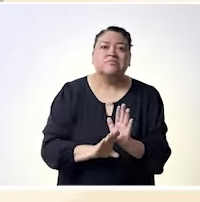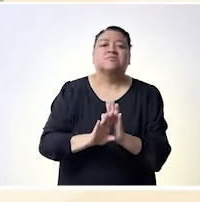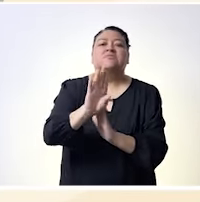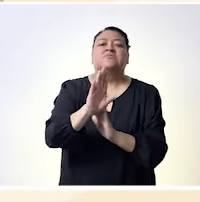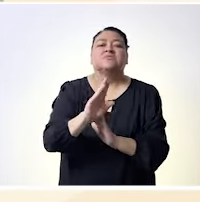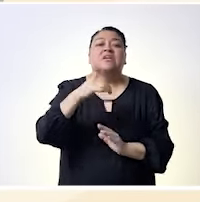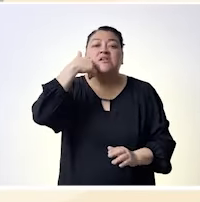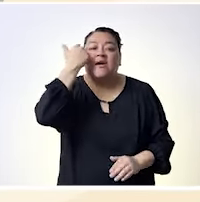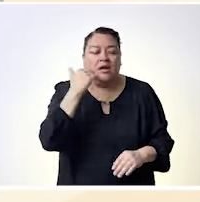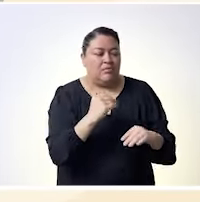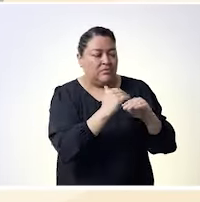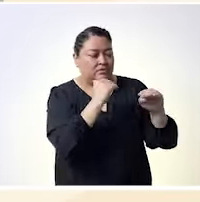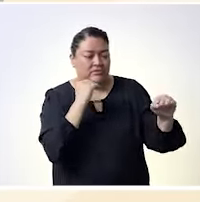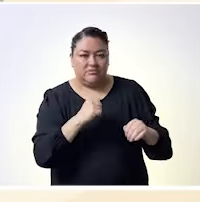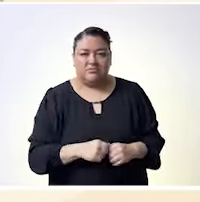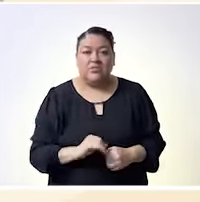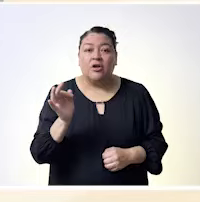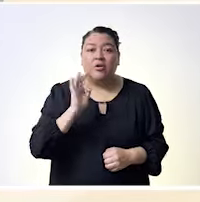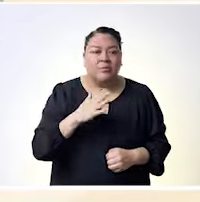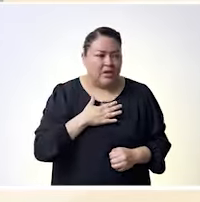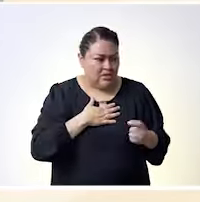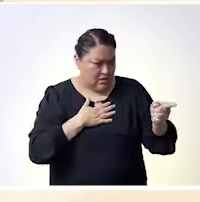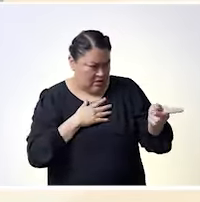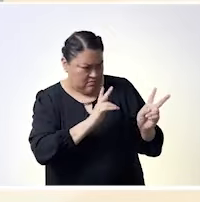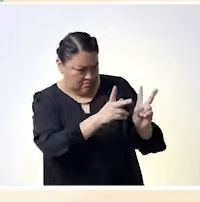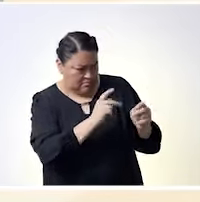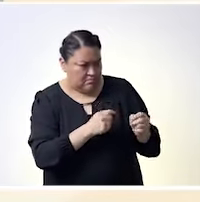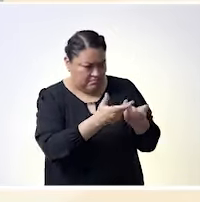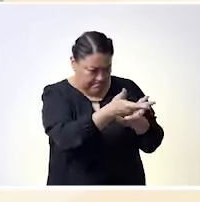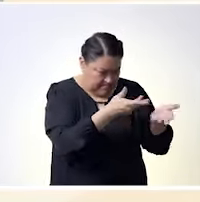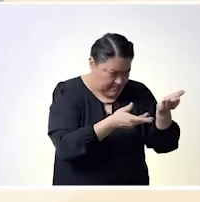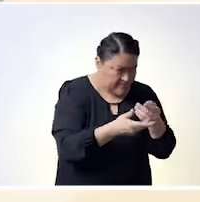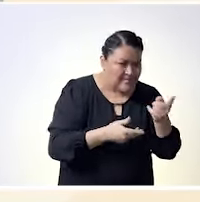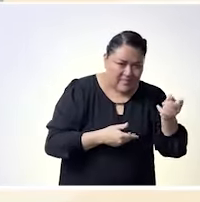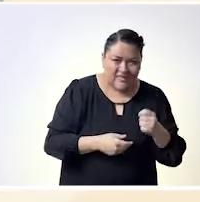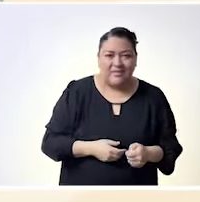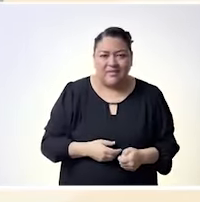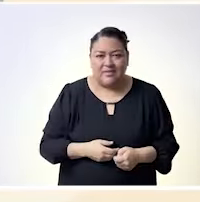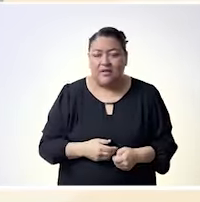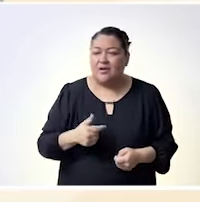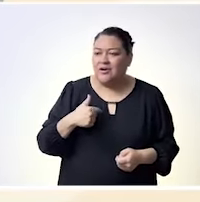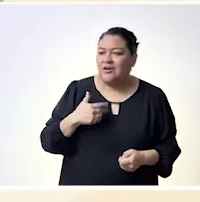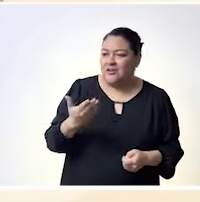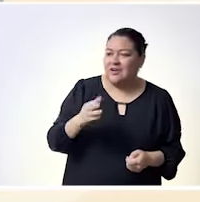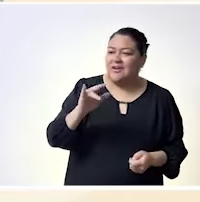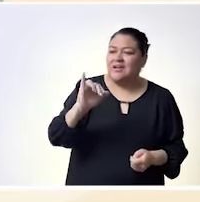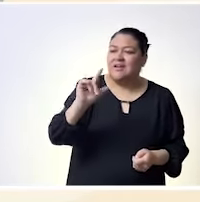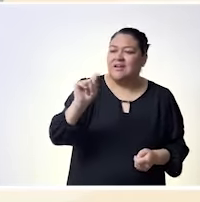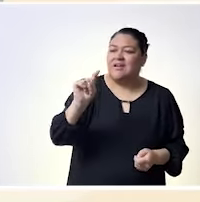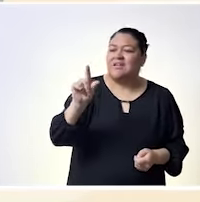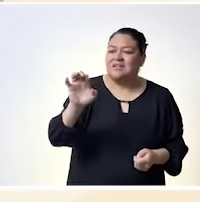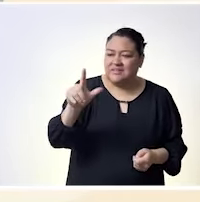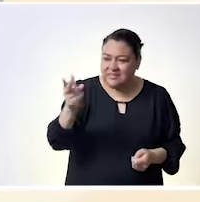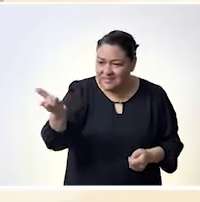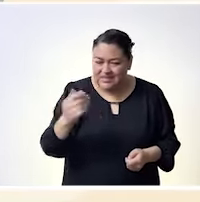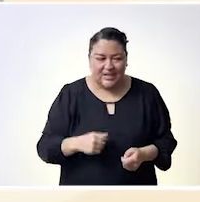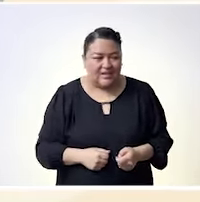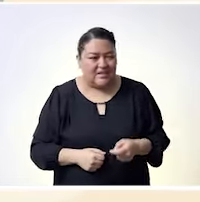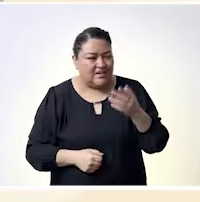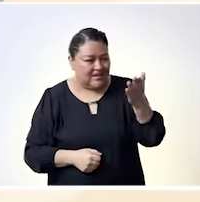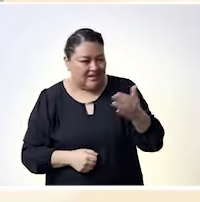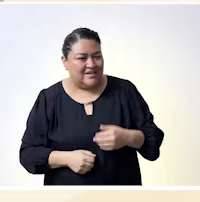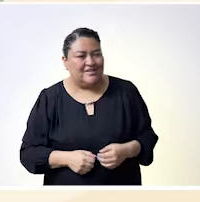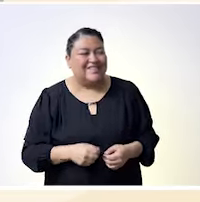millonaria ¿no? en las revistas millonarias una mujer indígena y es la primera mujer millonaria de todo el mundo